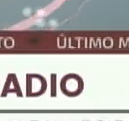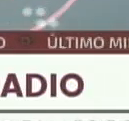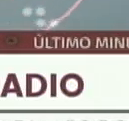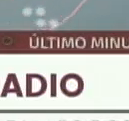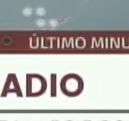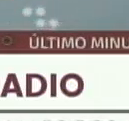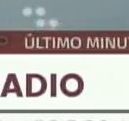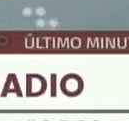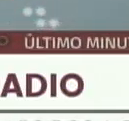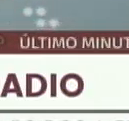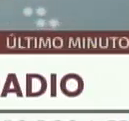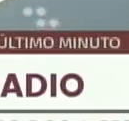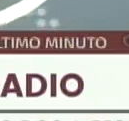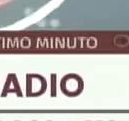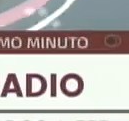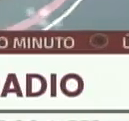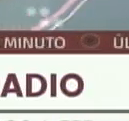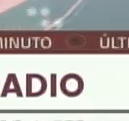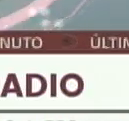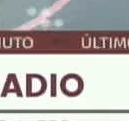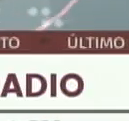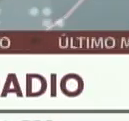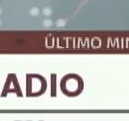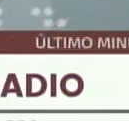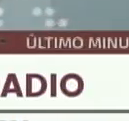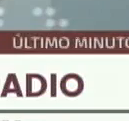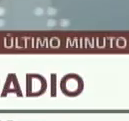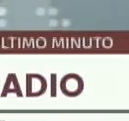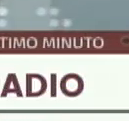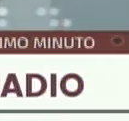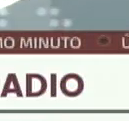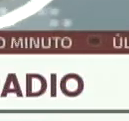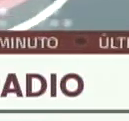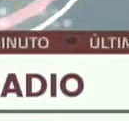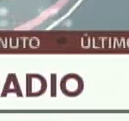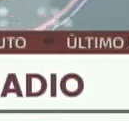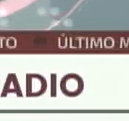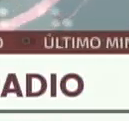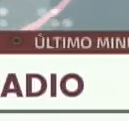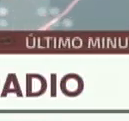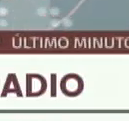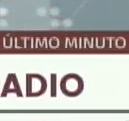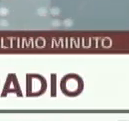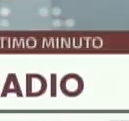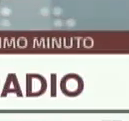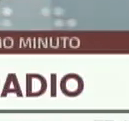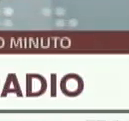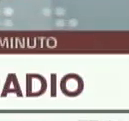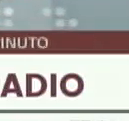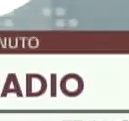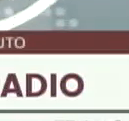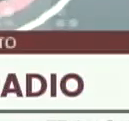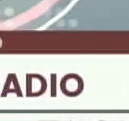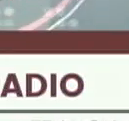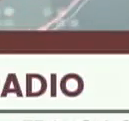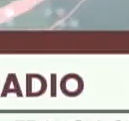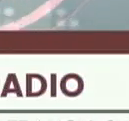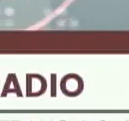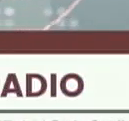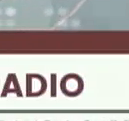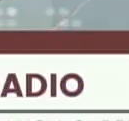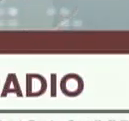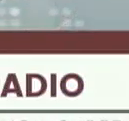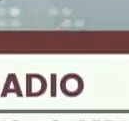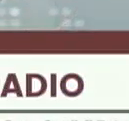432 casos de COVID-19. Tenemos una letalidad